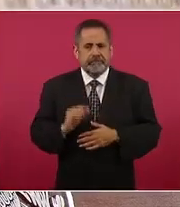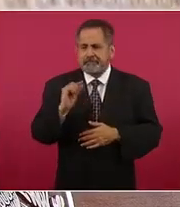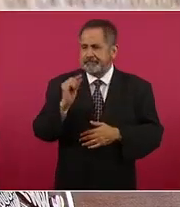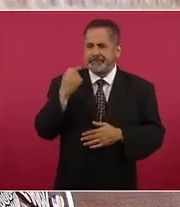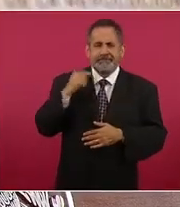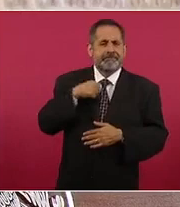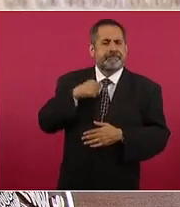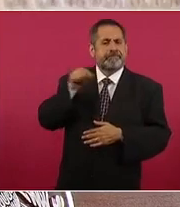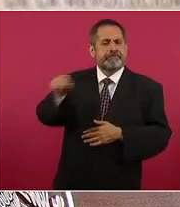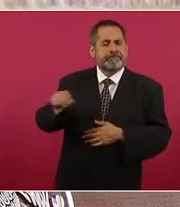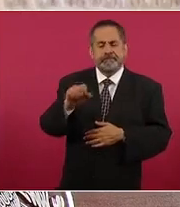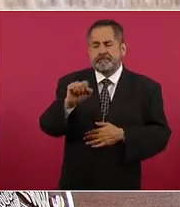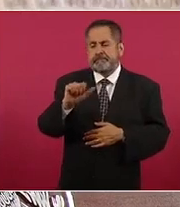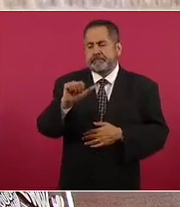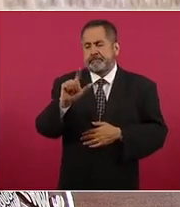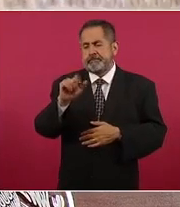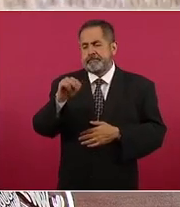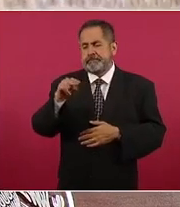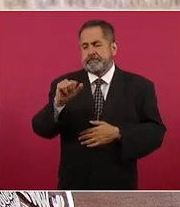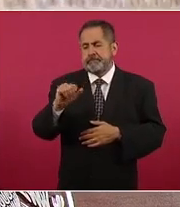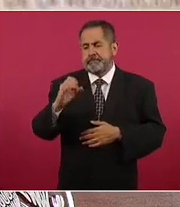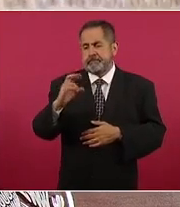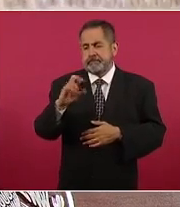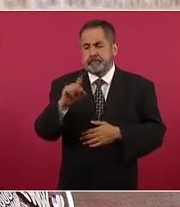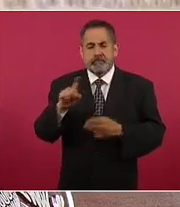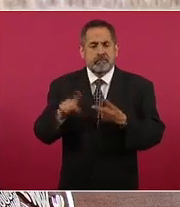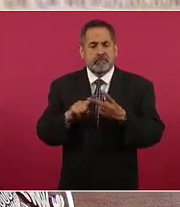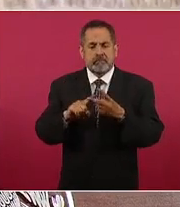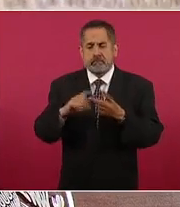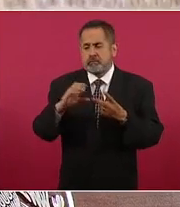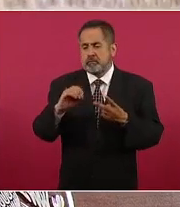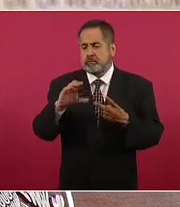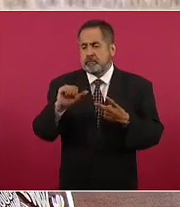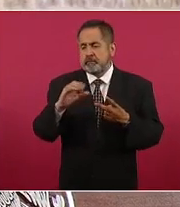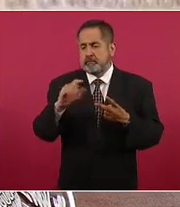Salina Cruz y en Coatzacoalcos